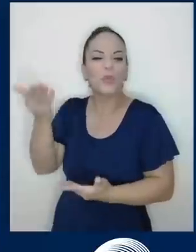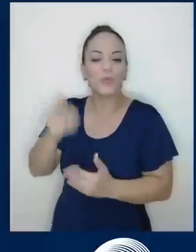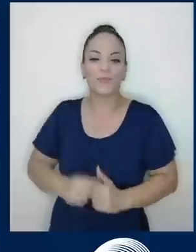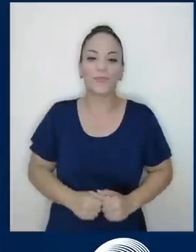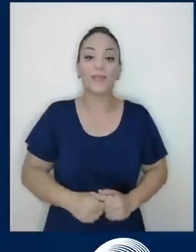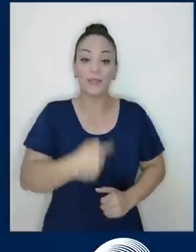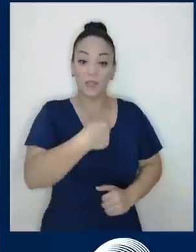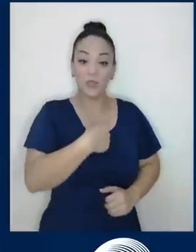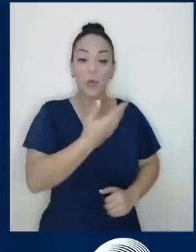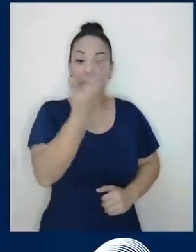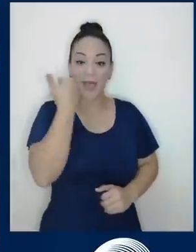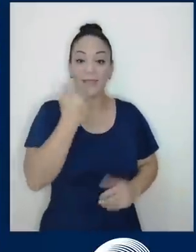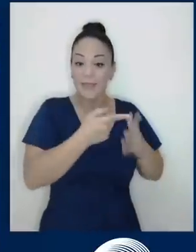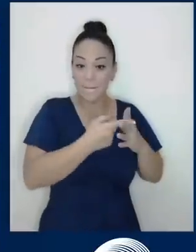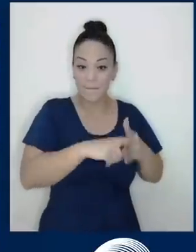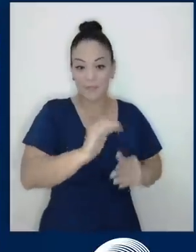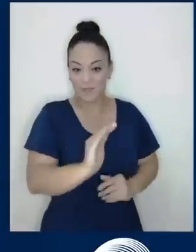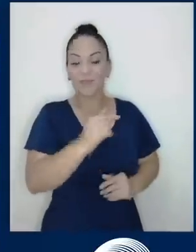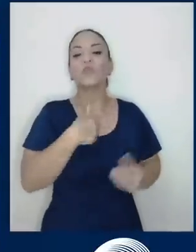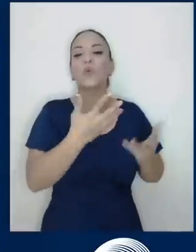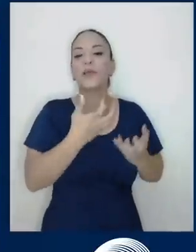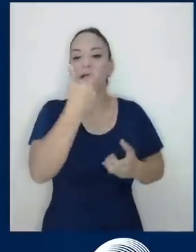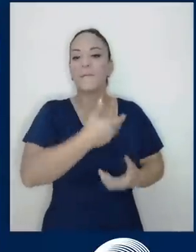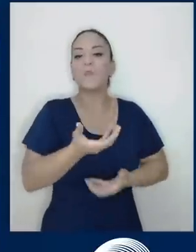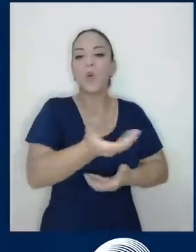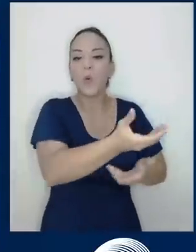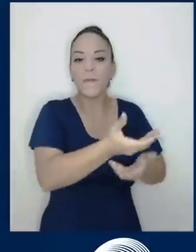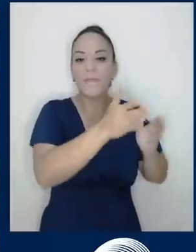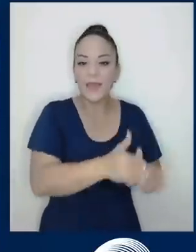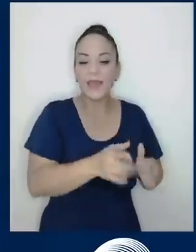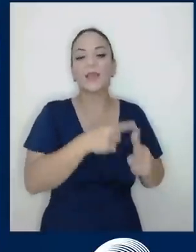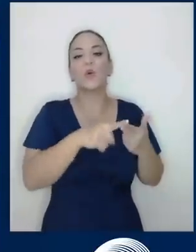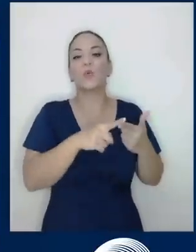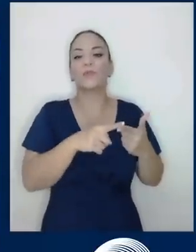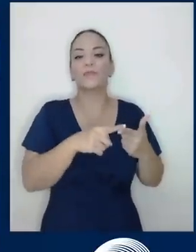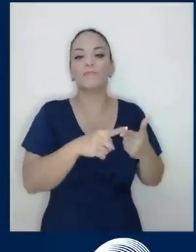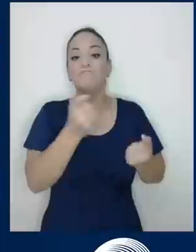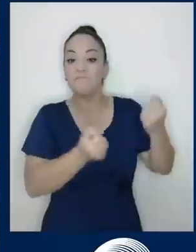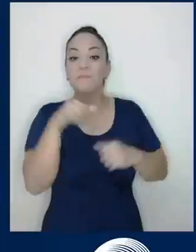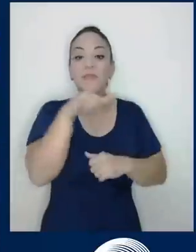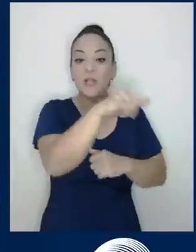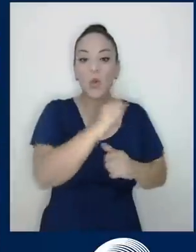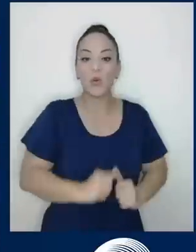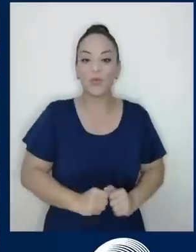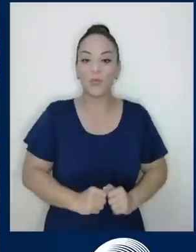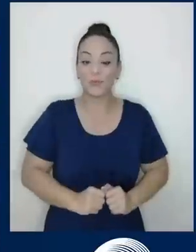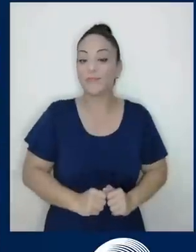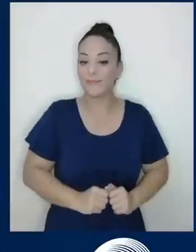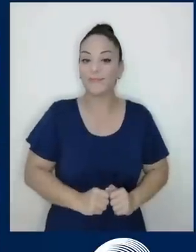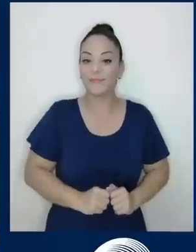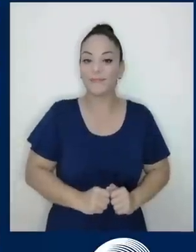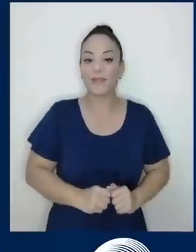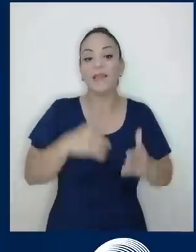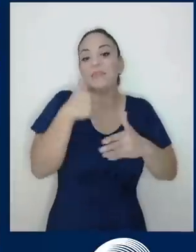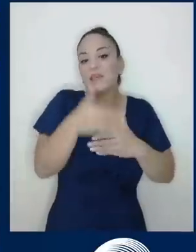principio yo quería ser bombero, después quería ser piloto. Entonces de ahí me